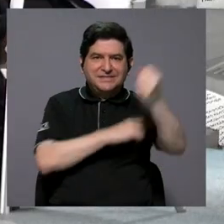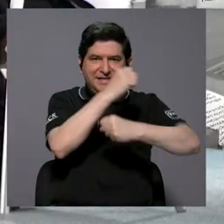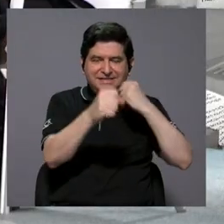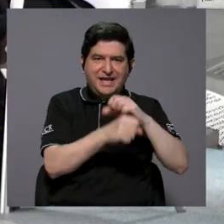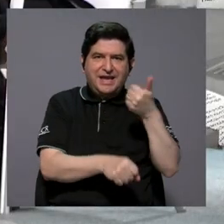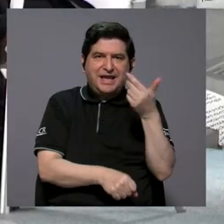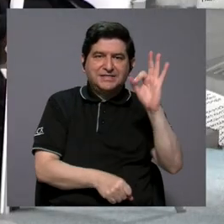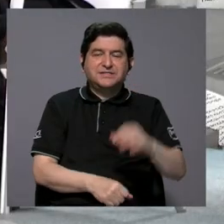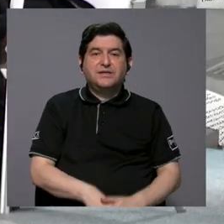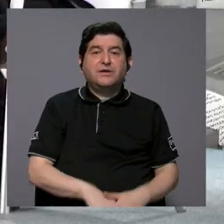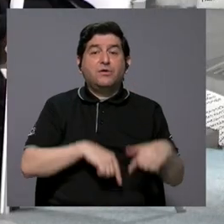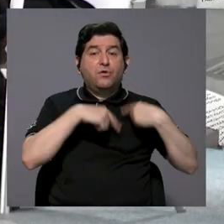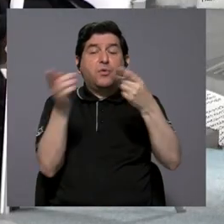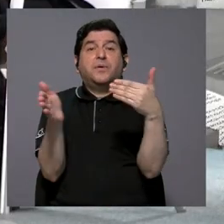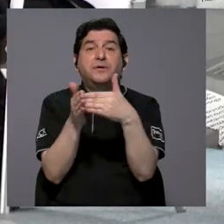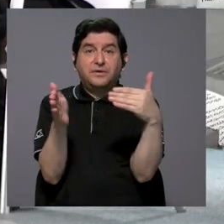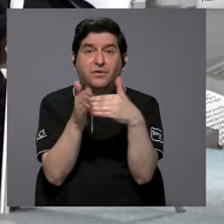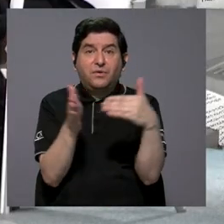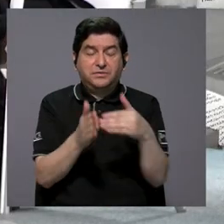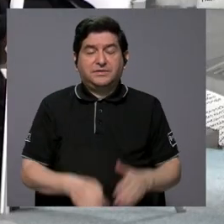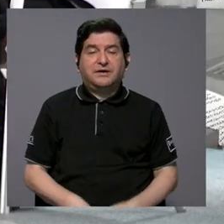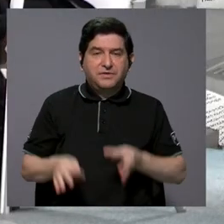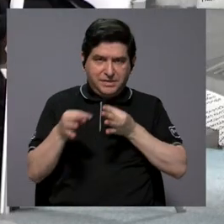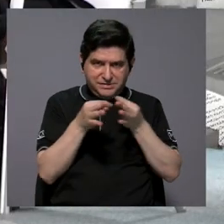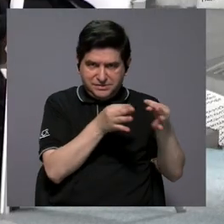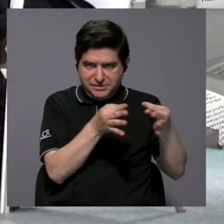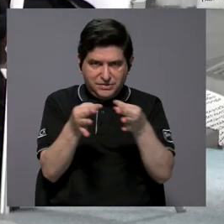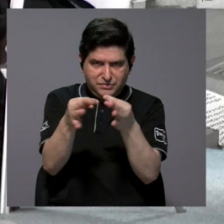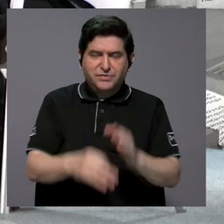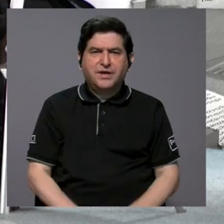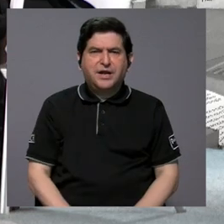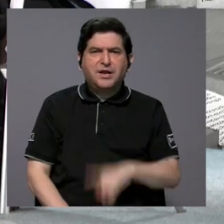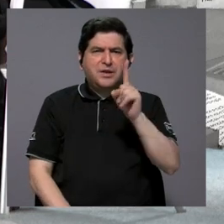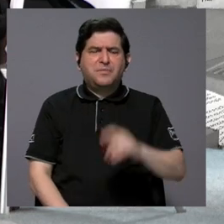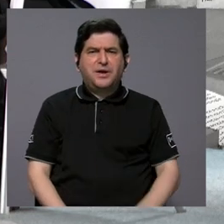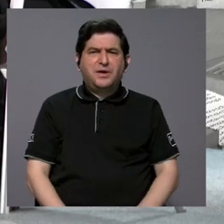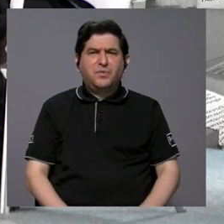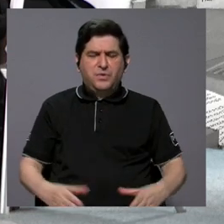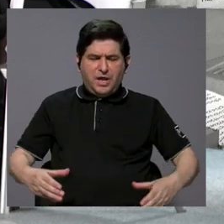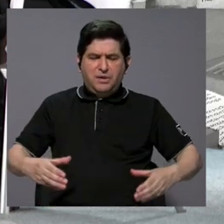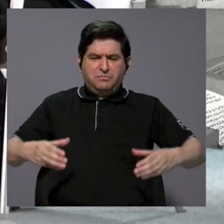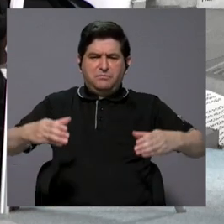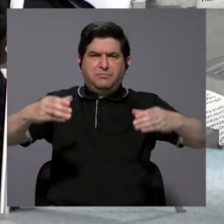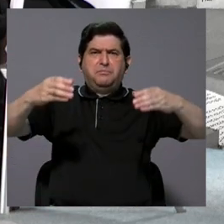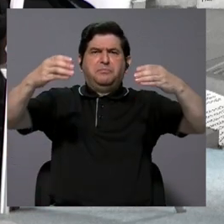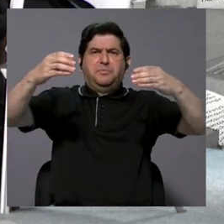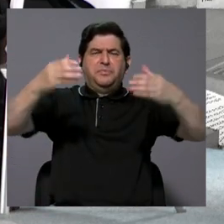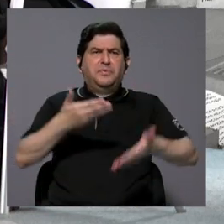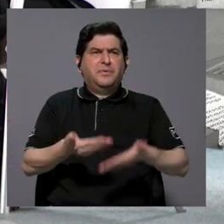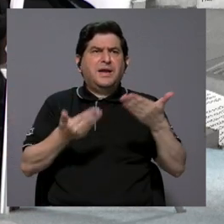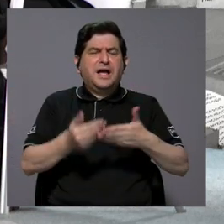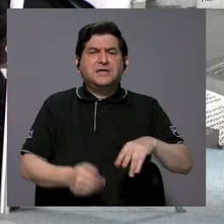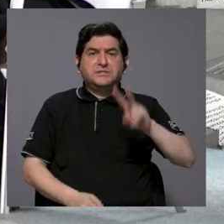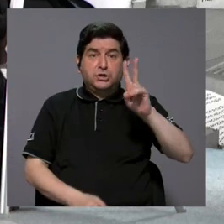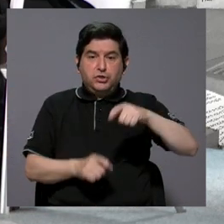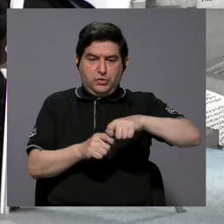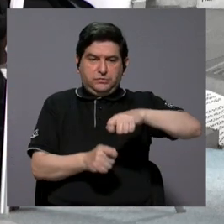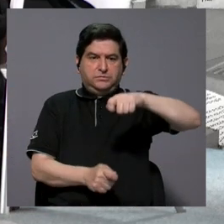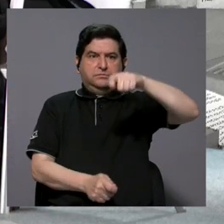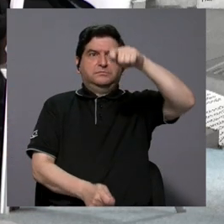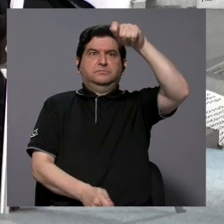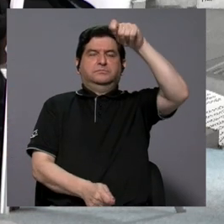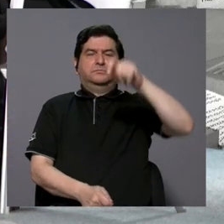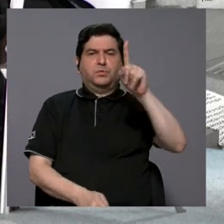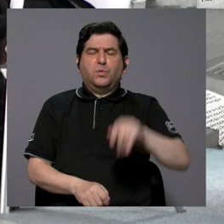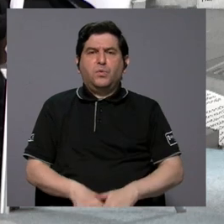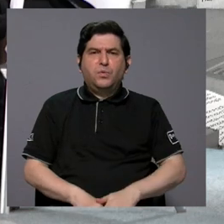XIX que esas piezas vuelven a Turrialba. ¡Qué bonito! Una lápida de casi dos metros de altura, ¿verdad?,